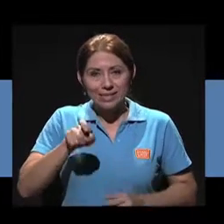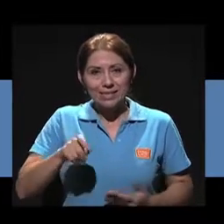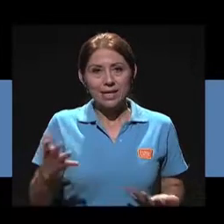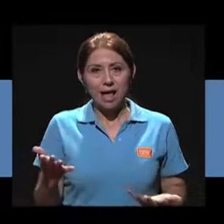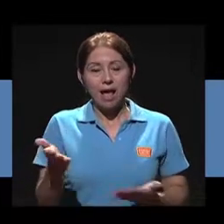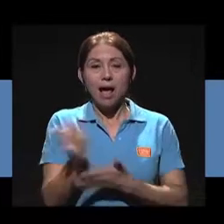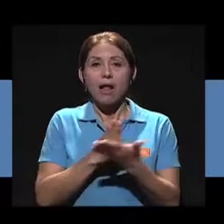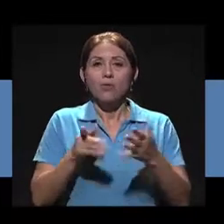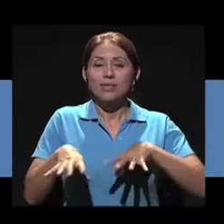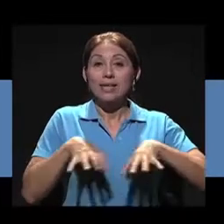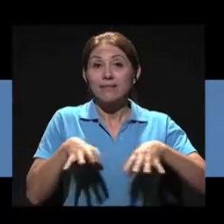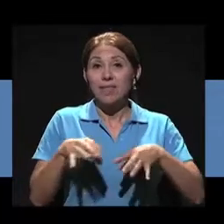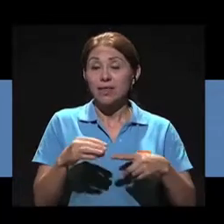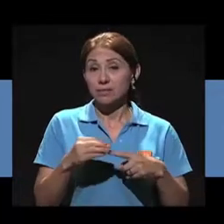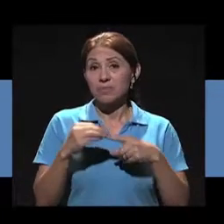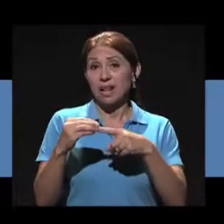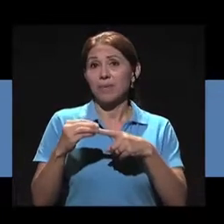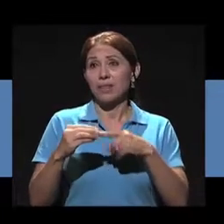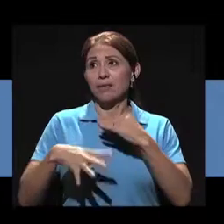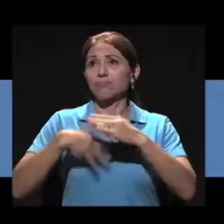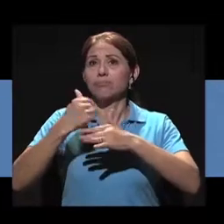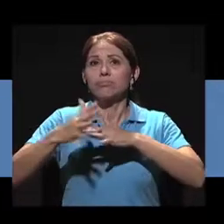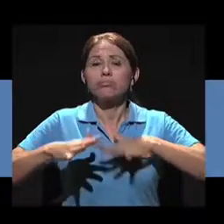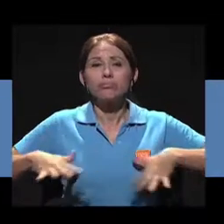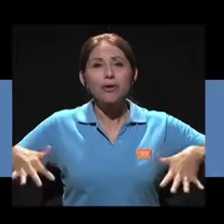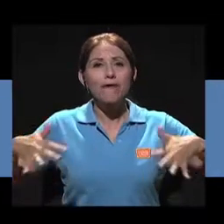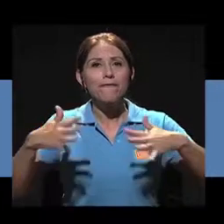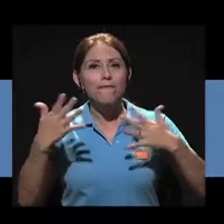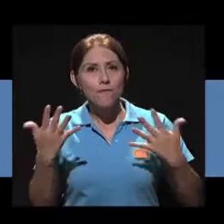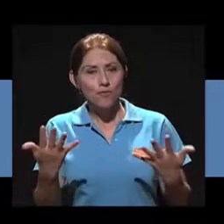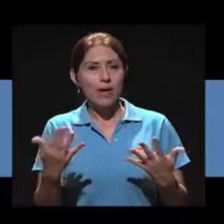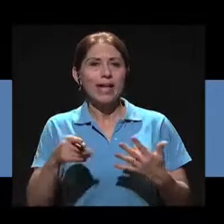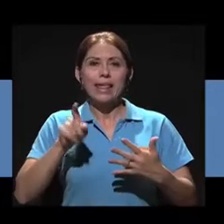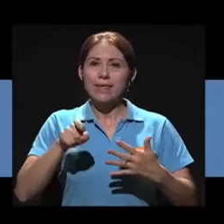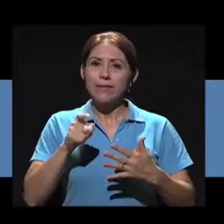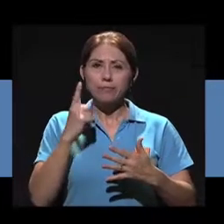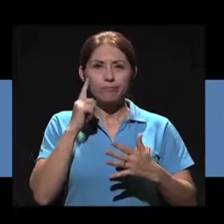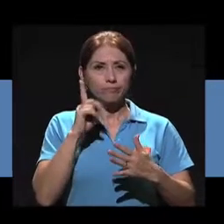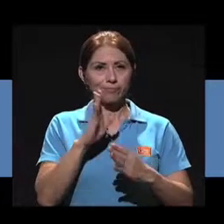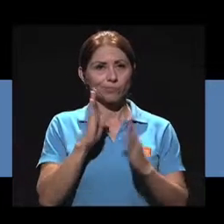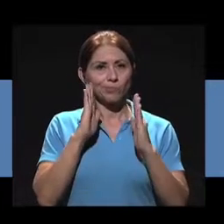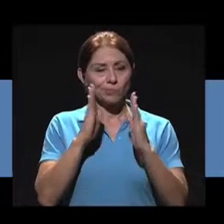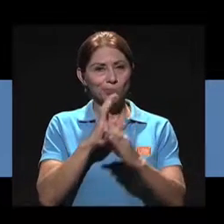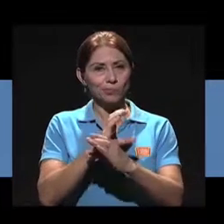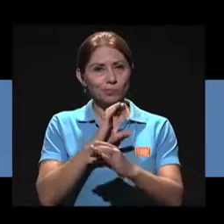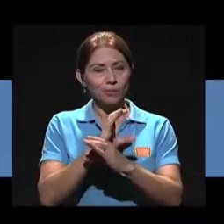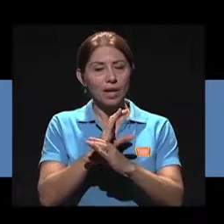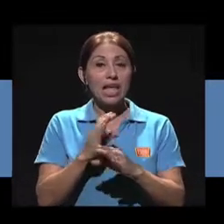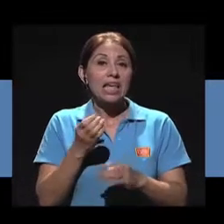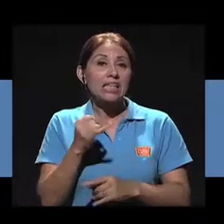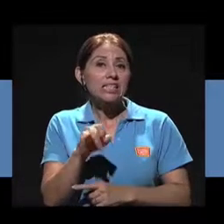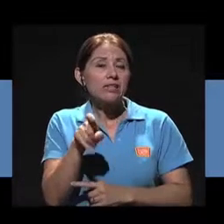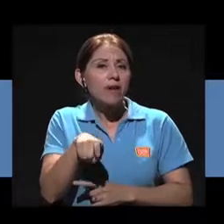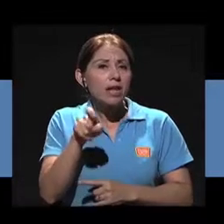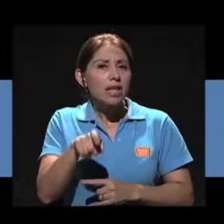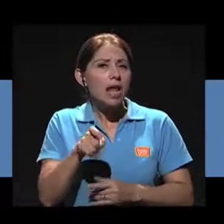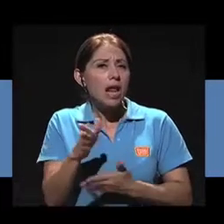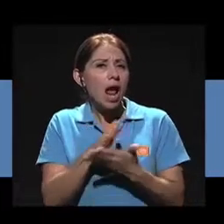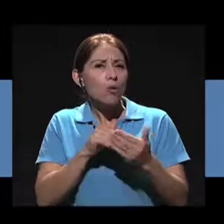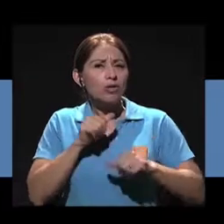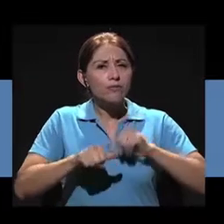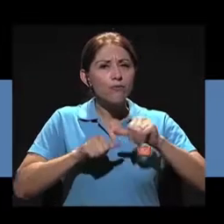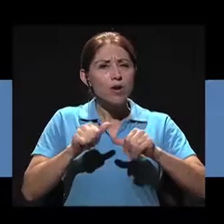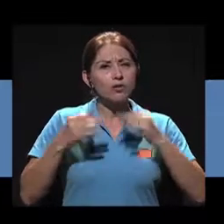hacer. Que hay ciertas actividades, bueno, sobre todo si son al aire libre, ¿verdad? Nuevamente, que hay que considerar y si requiere un